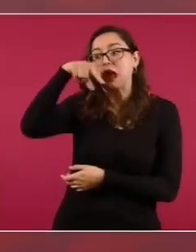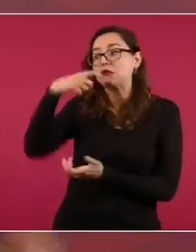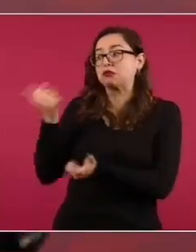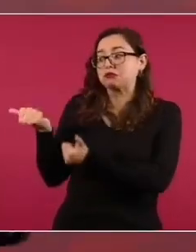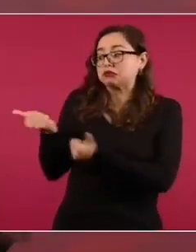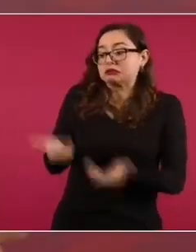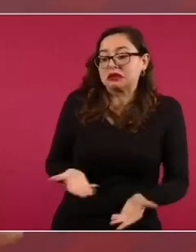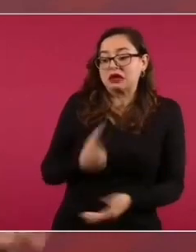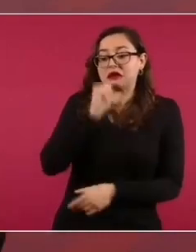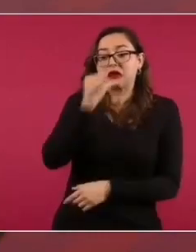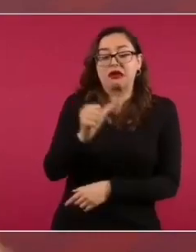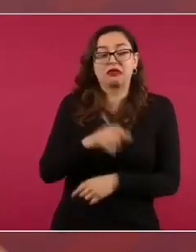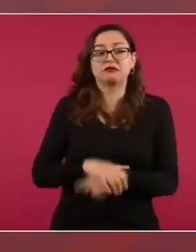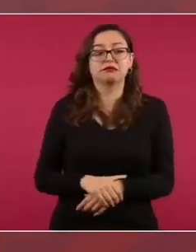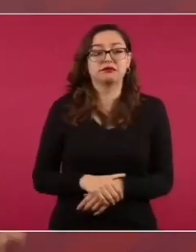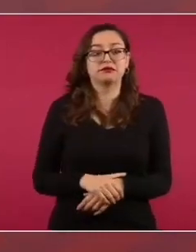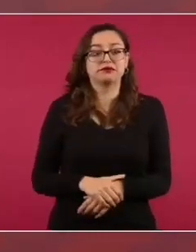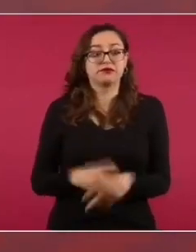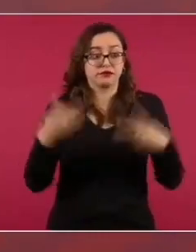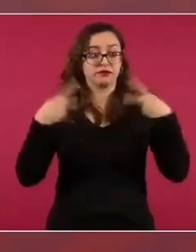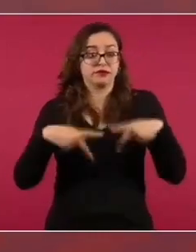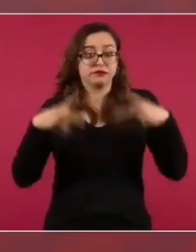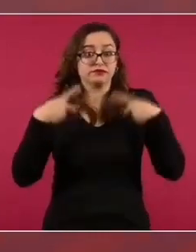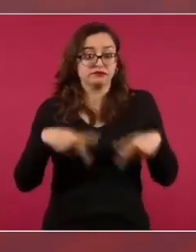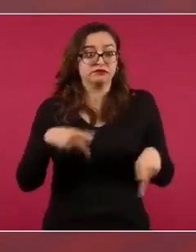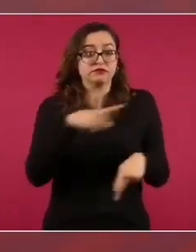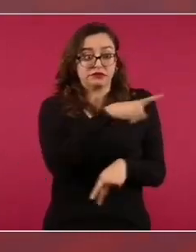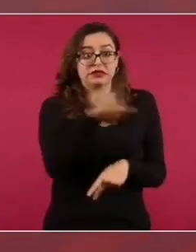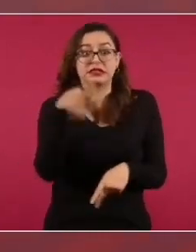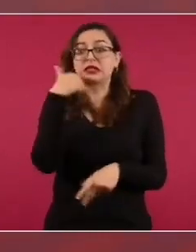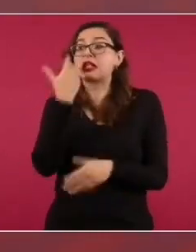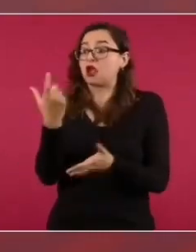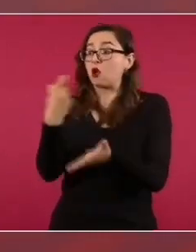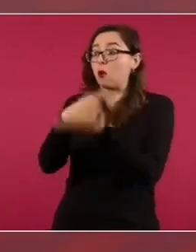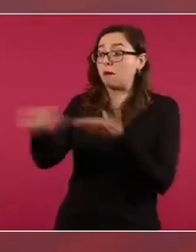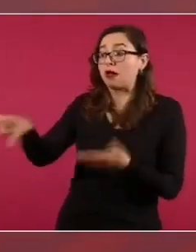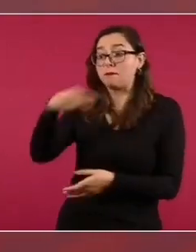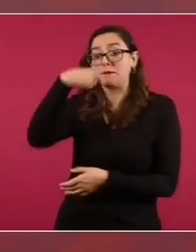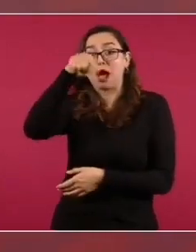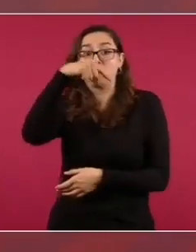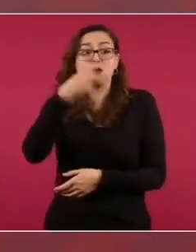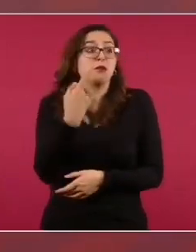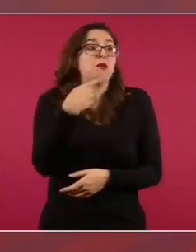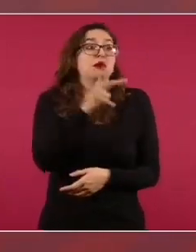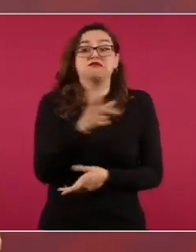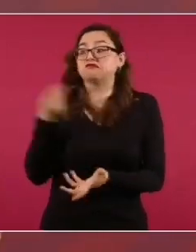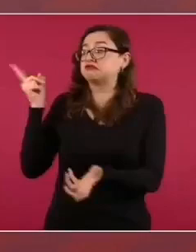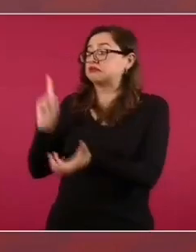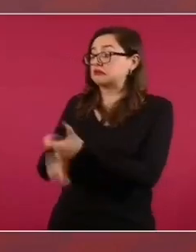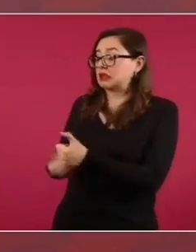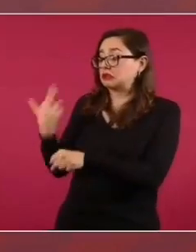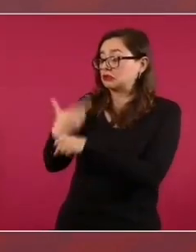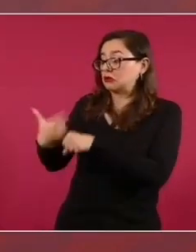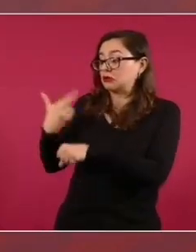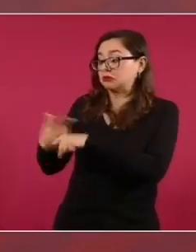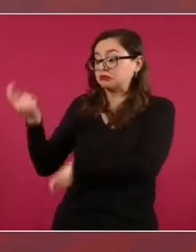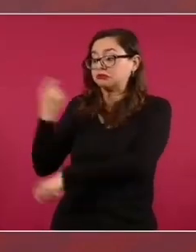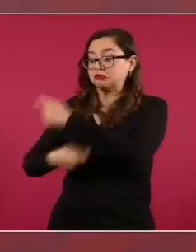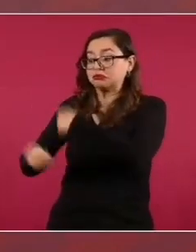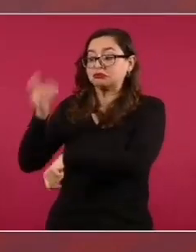Aunque la gente tenga recursos, nos va a faltar pavo.